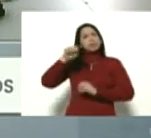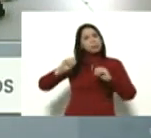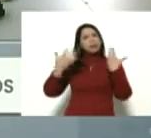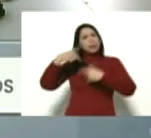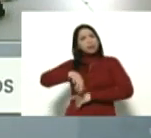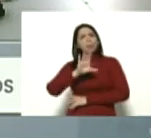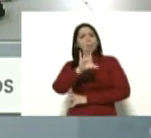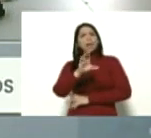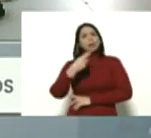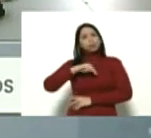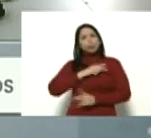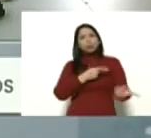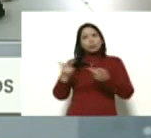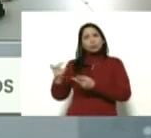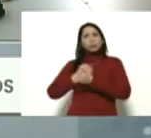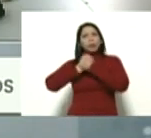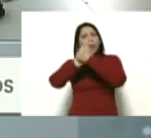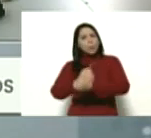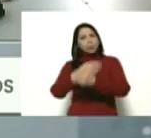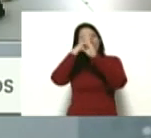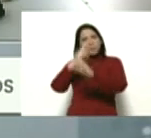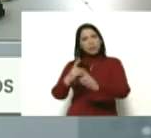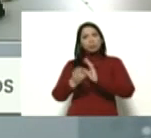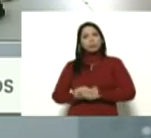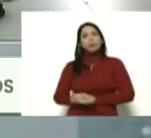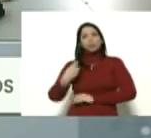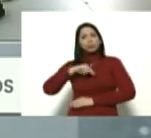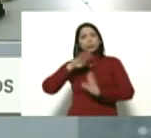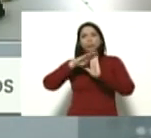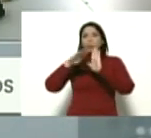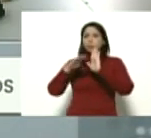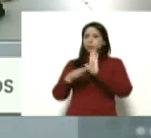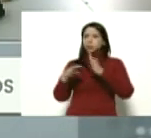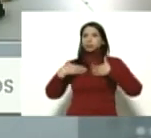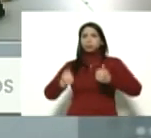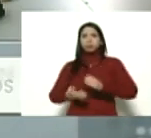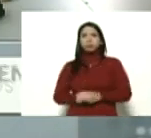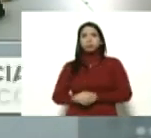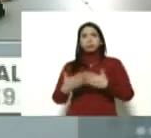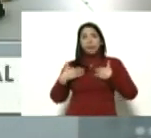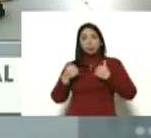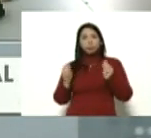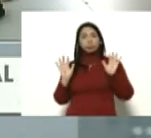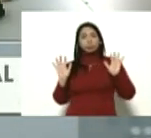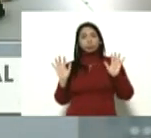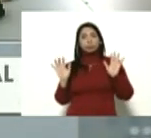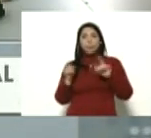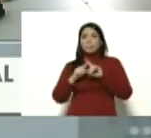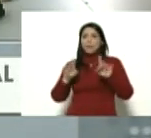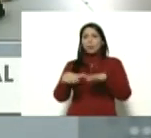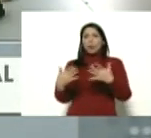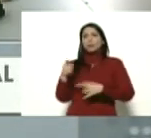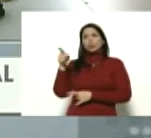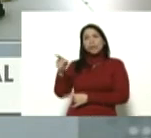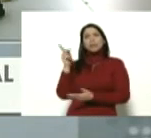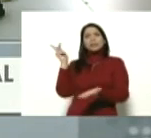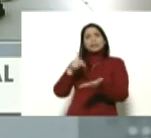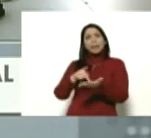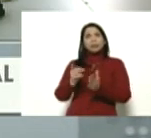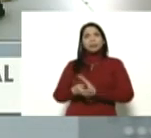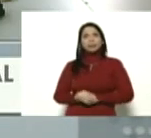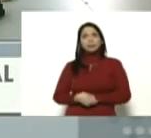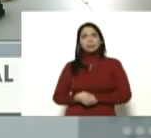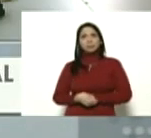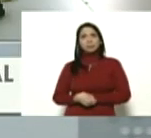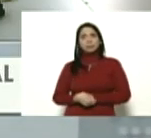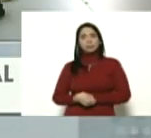los recibimos con amor, con respeto. Tenemos protocolos de seguridad, de salud, para cuando usted llegue y